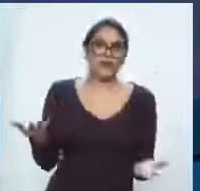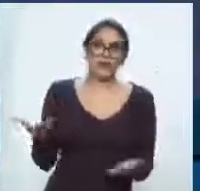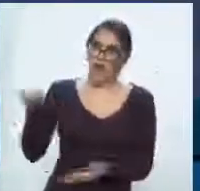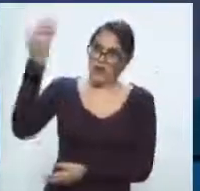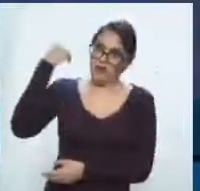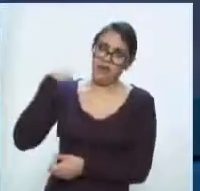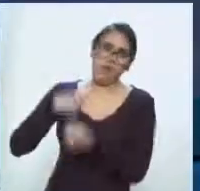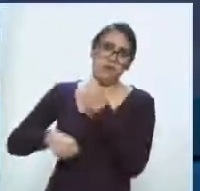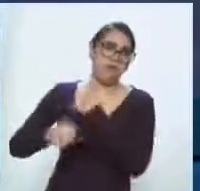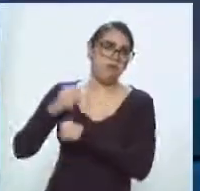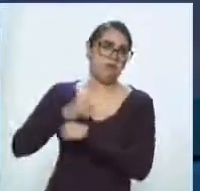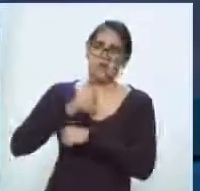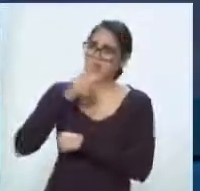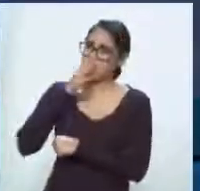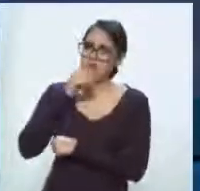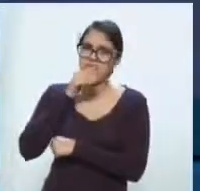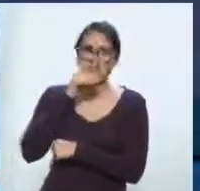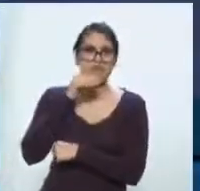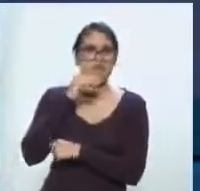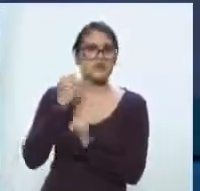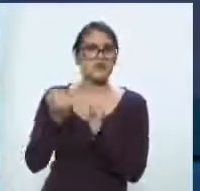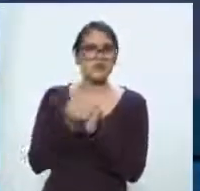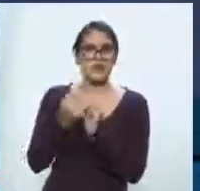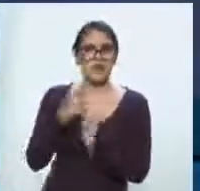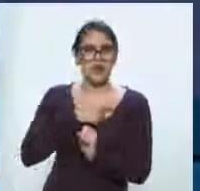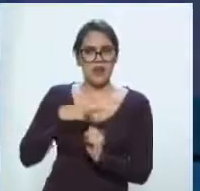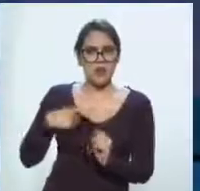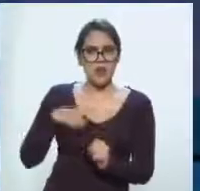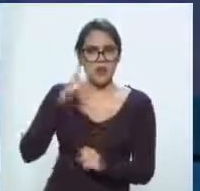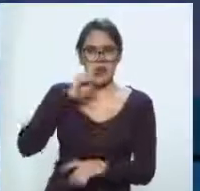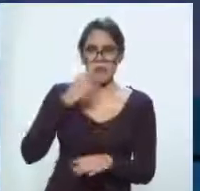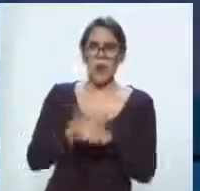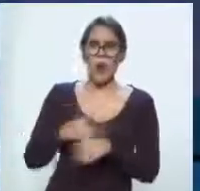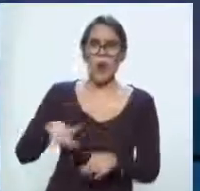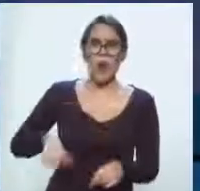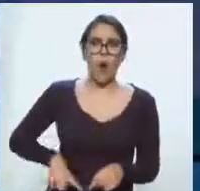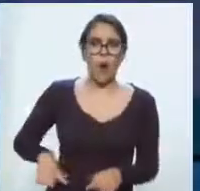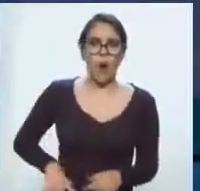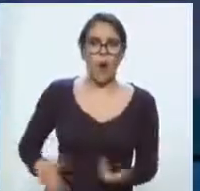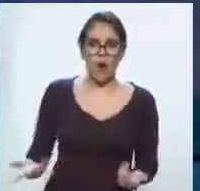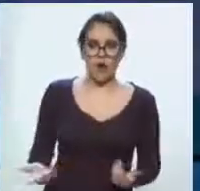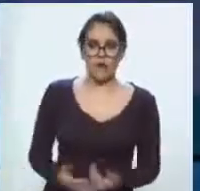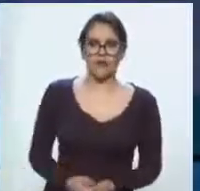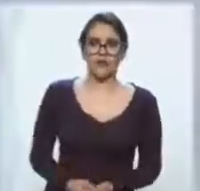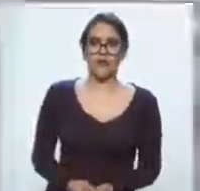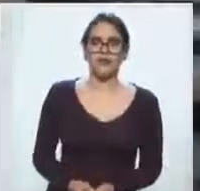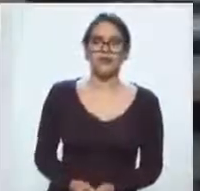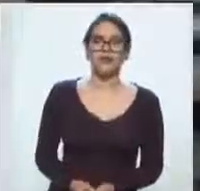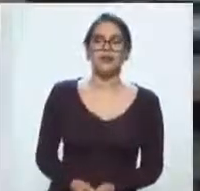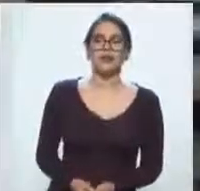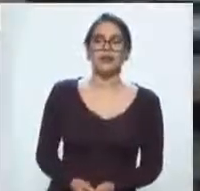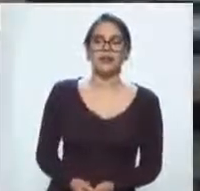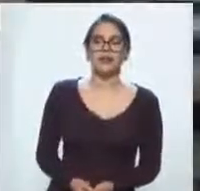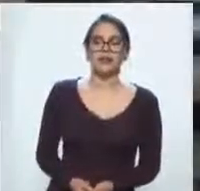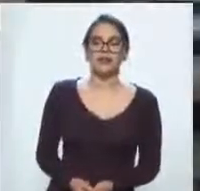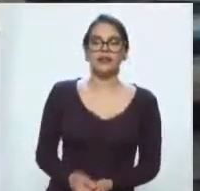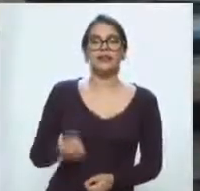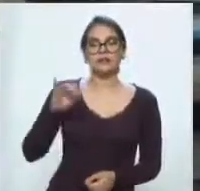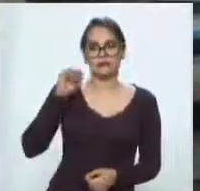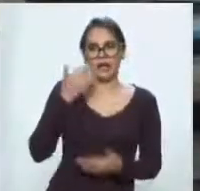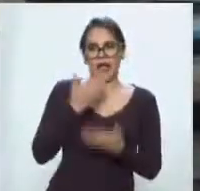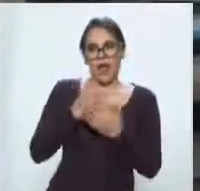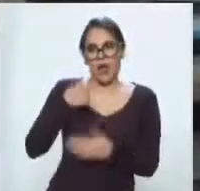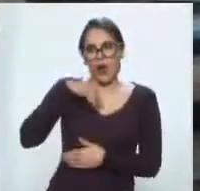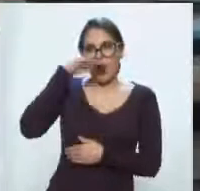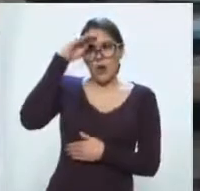muchísimos años en nuestro país? Víctor, ¿y un compromiso del gobierno? Sí, me parece que además sí se ha desarrollado una estrategia,